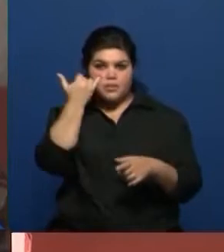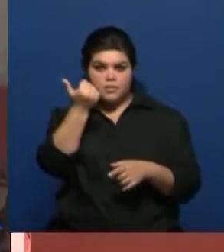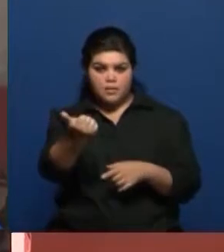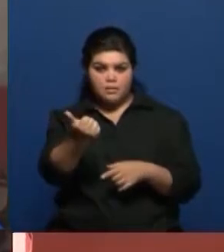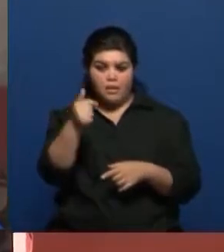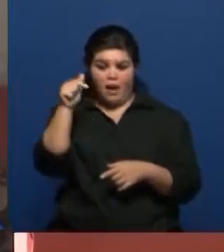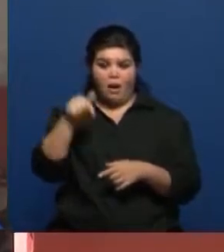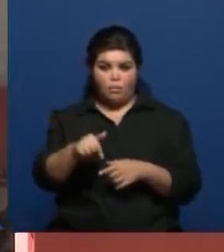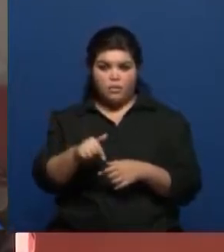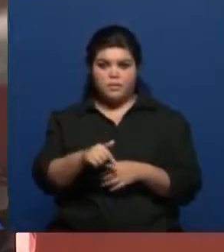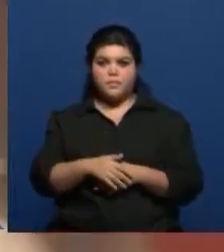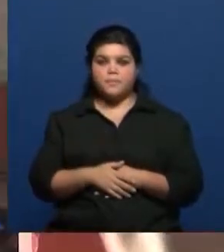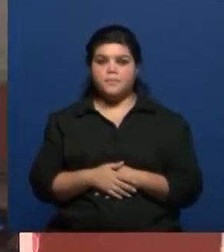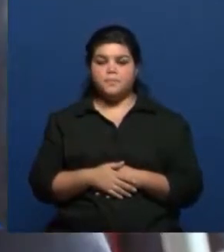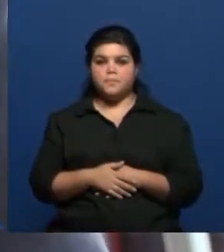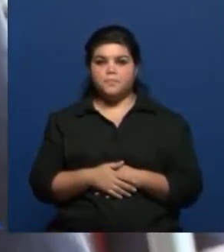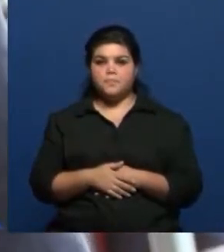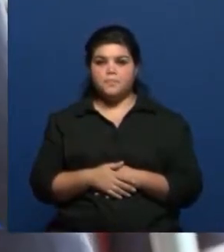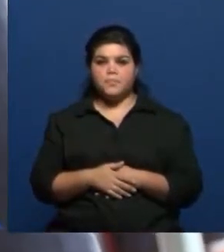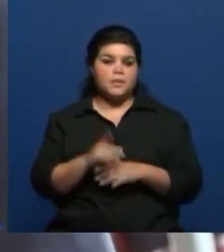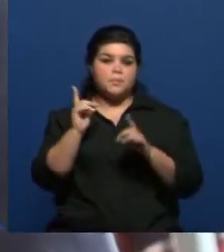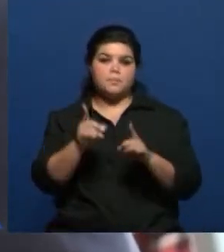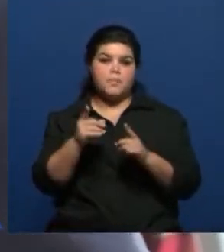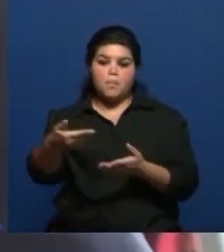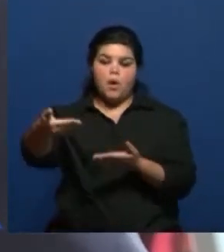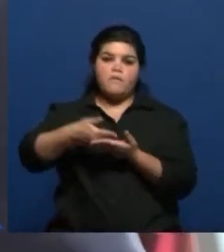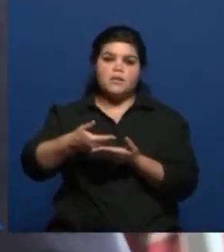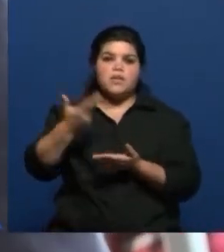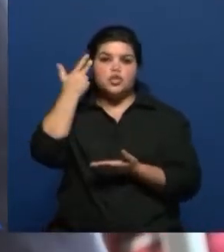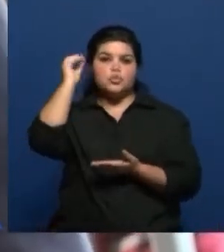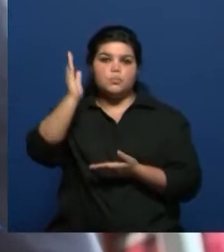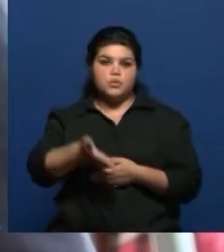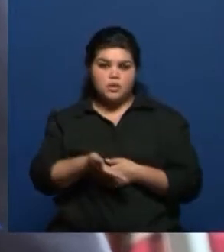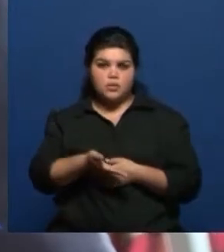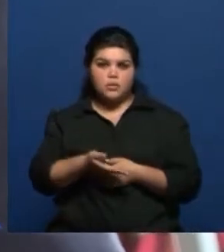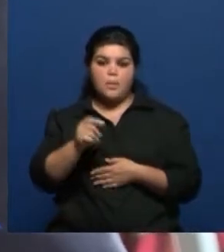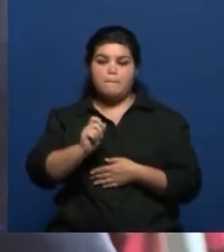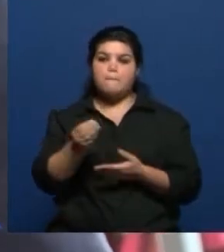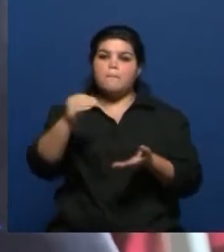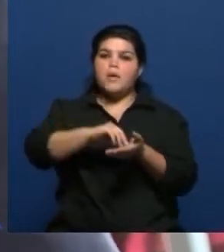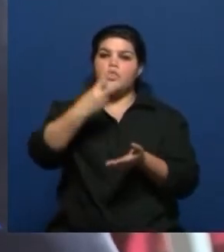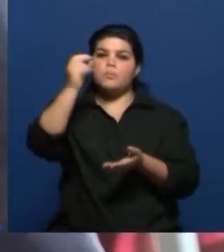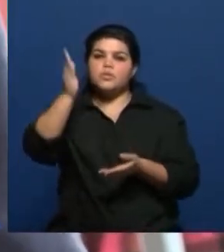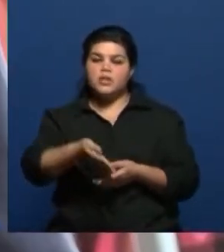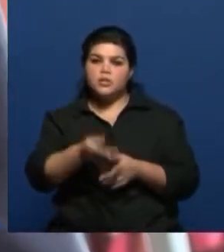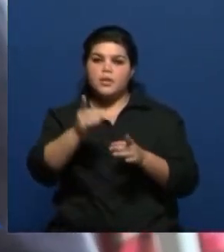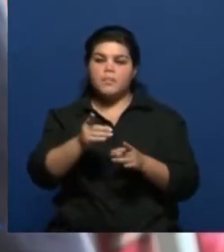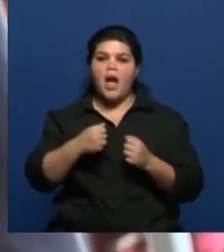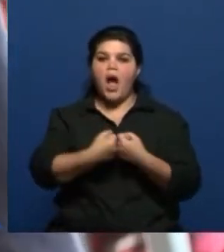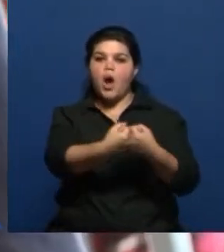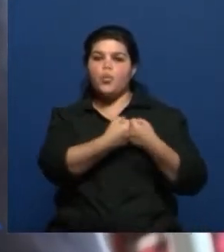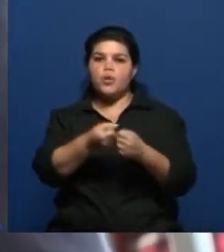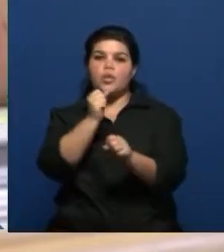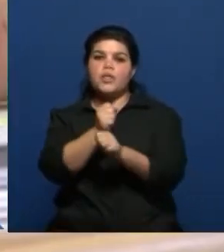seguimos con el ofrecimiento del 18% más un 2% por convenio colectivo de